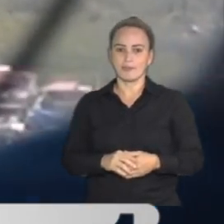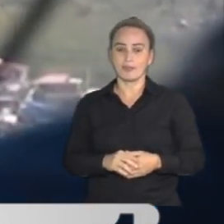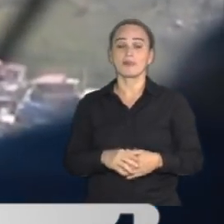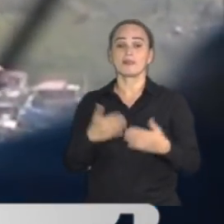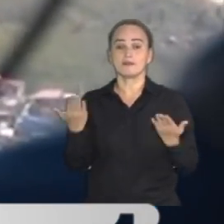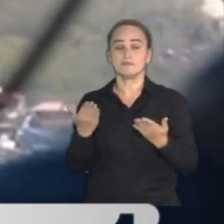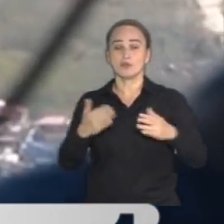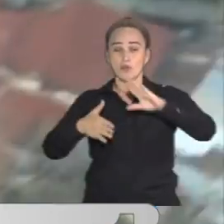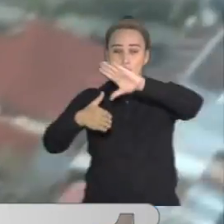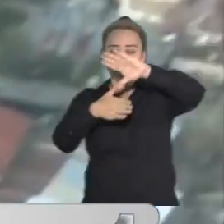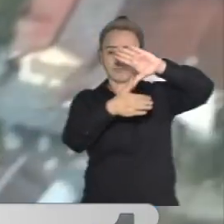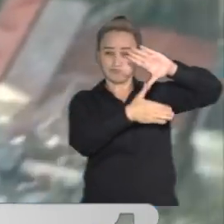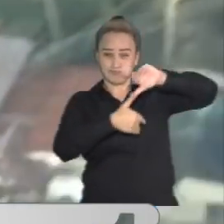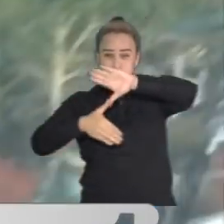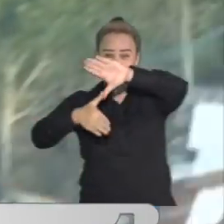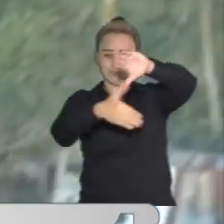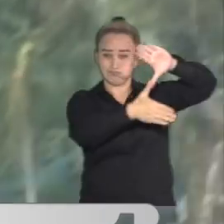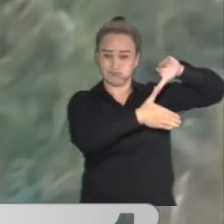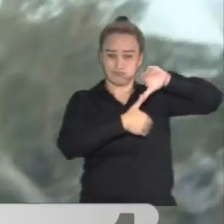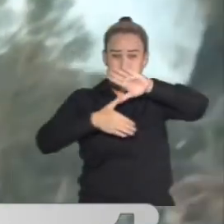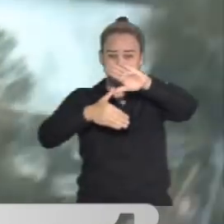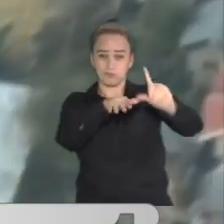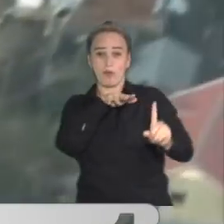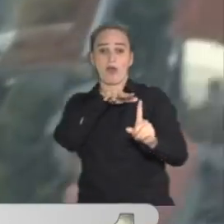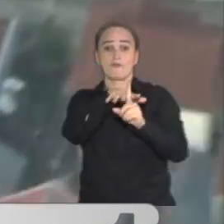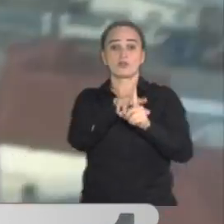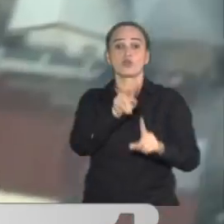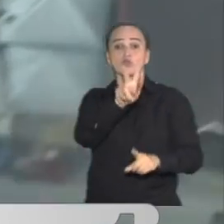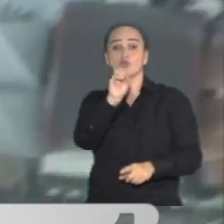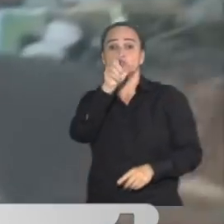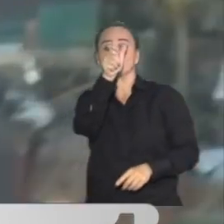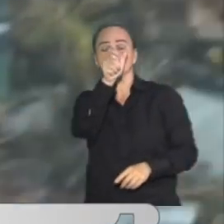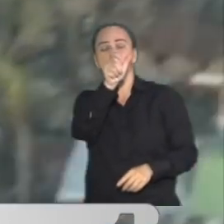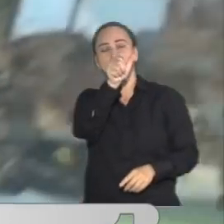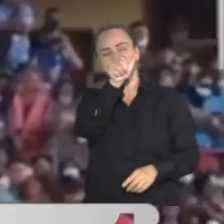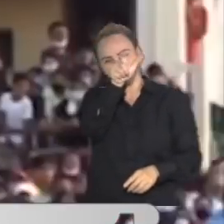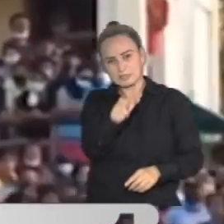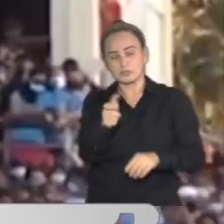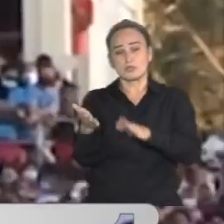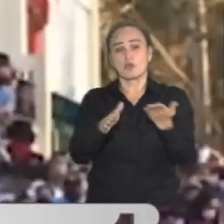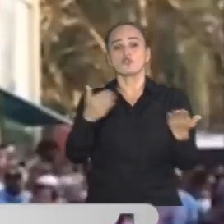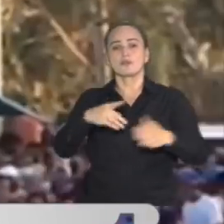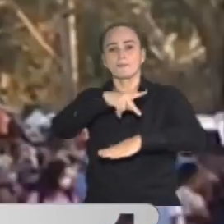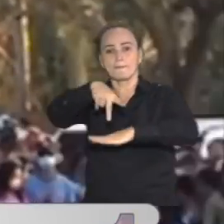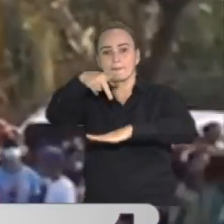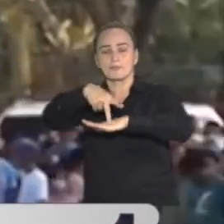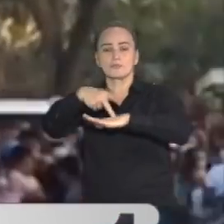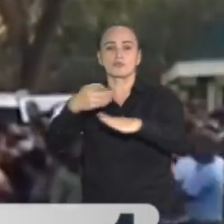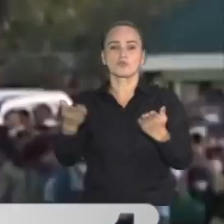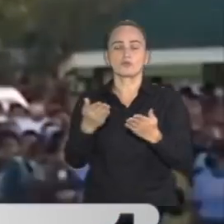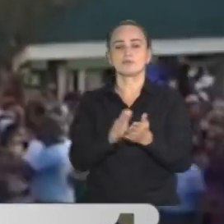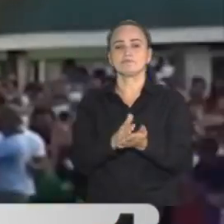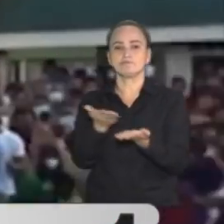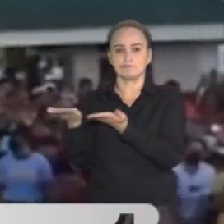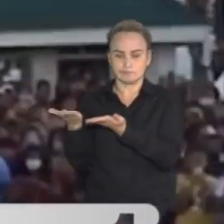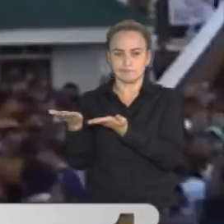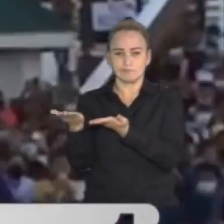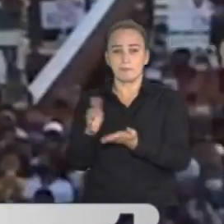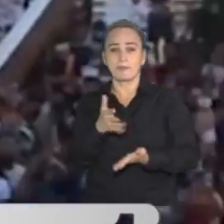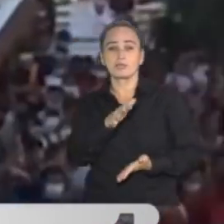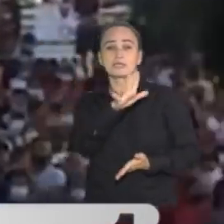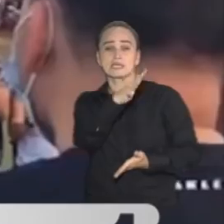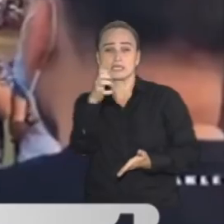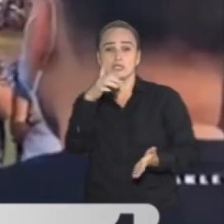El tifón radio como Odette ha dejado al menos 208 muertos en Filipinas, la mayoría en la provincia de Las Visayas y casi